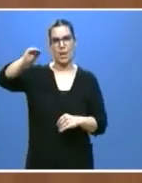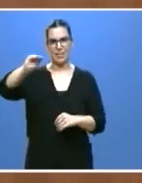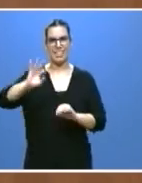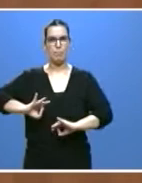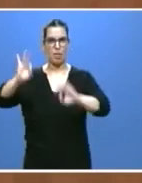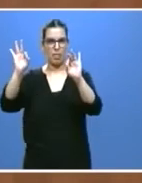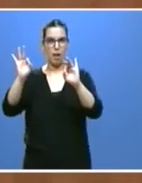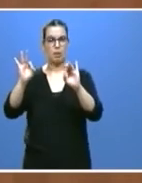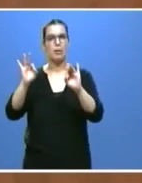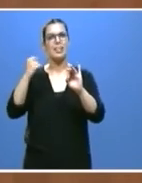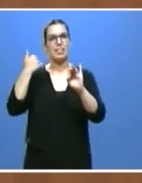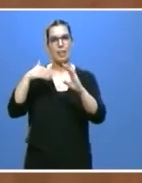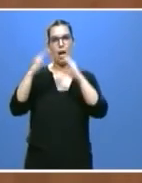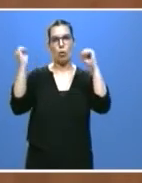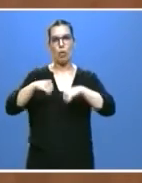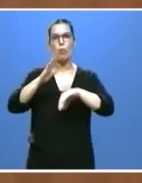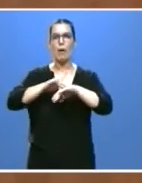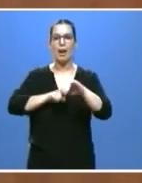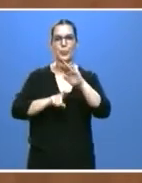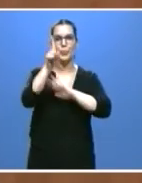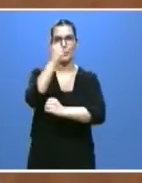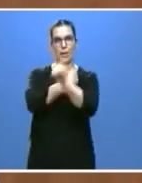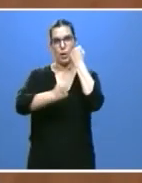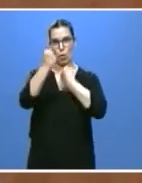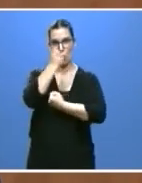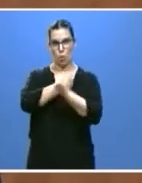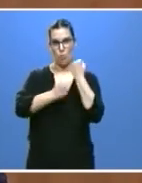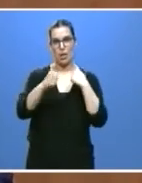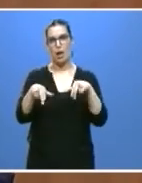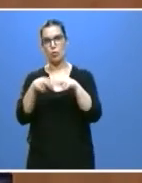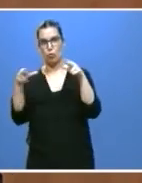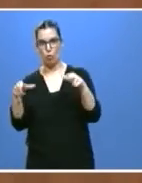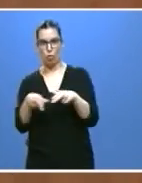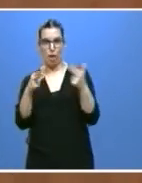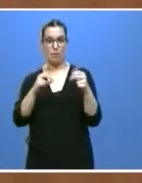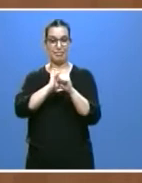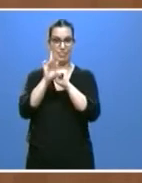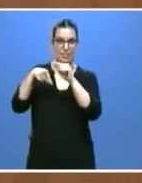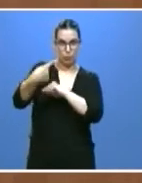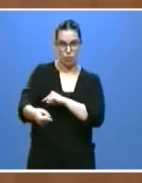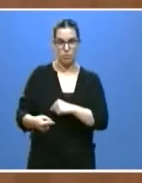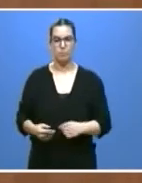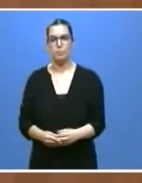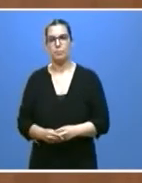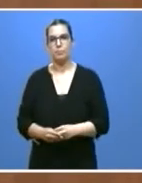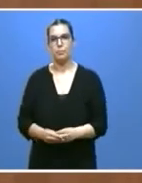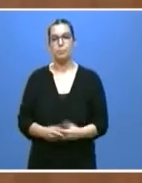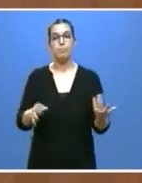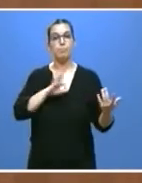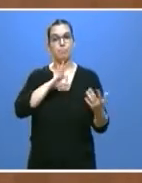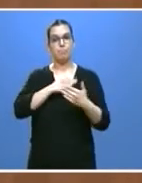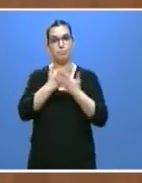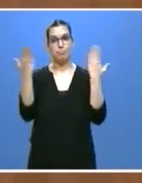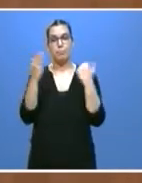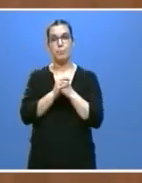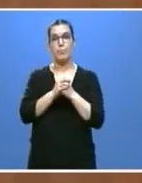que hemos establecido para la recuperación económica y social tras la pandemia señorías la consolidación del